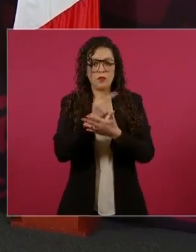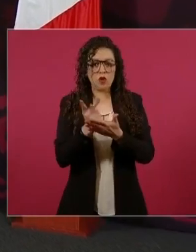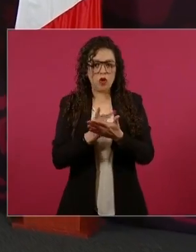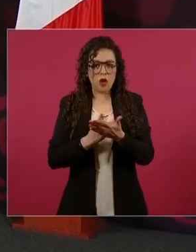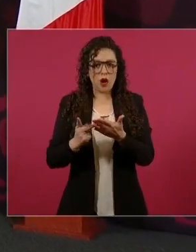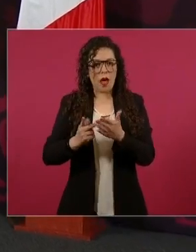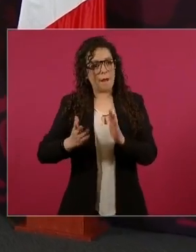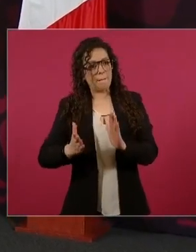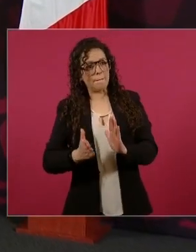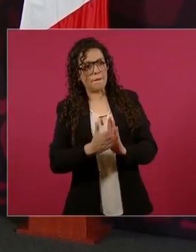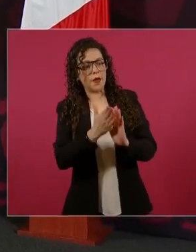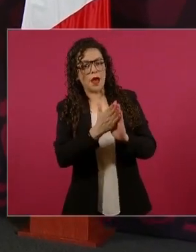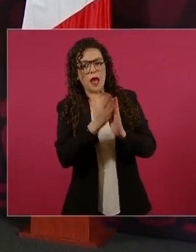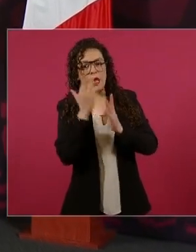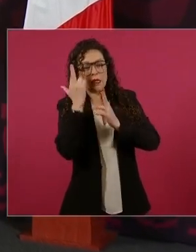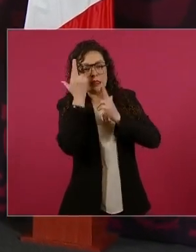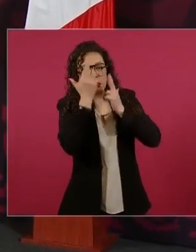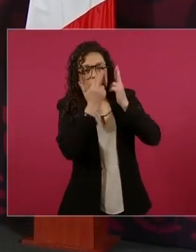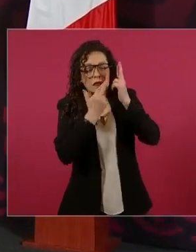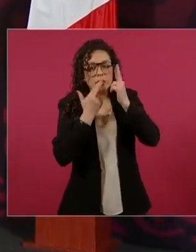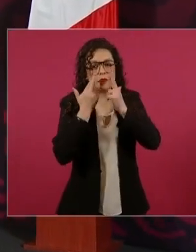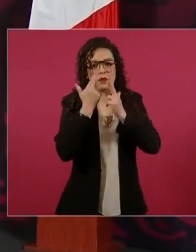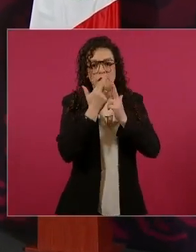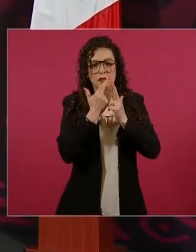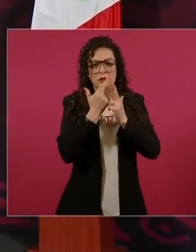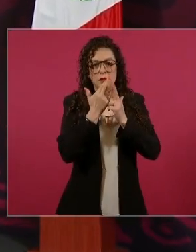como nunca se había visto.